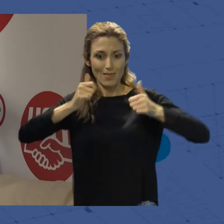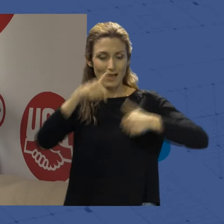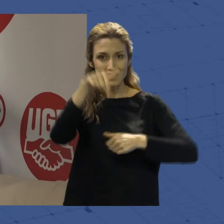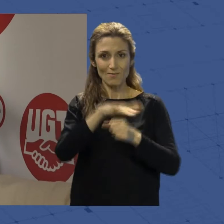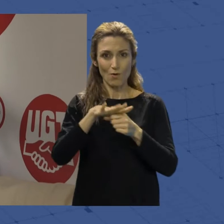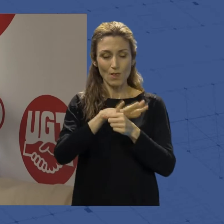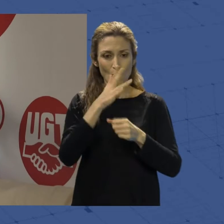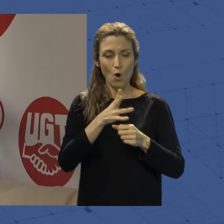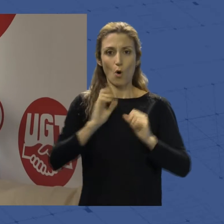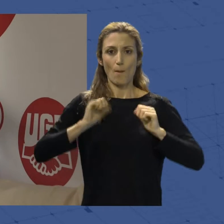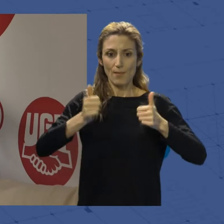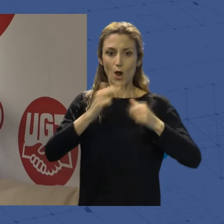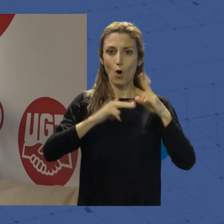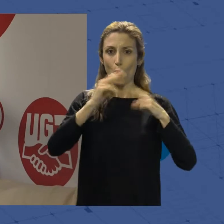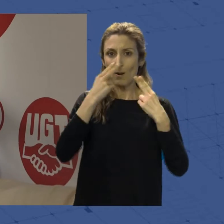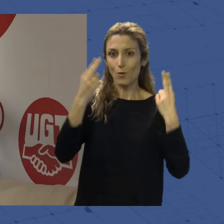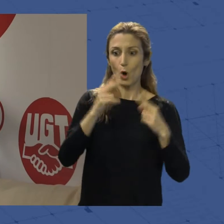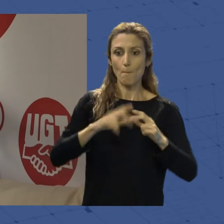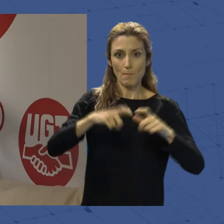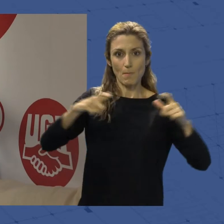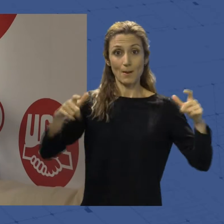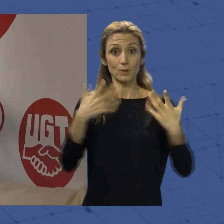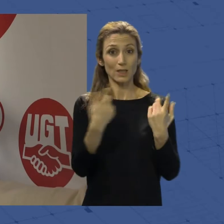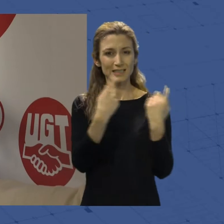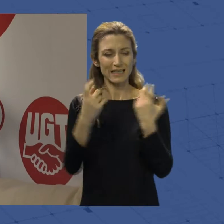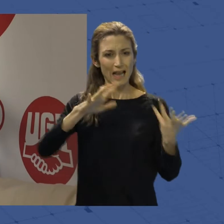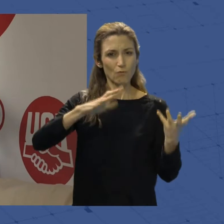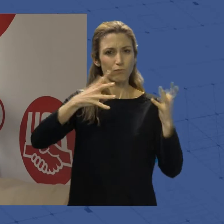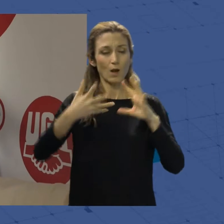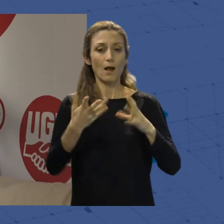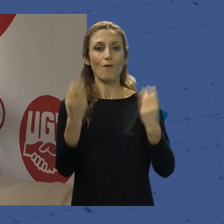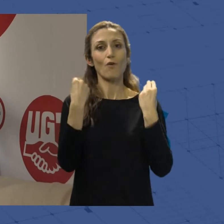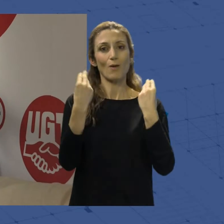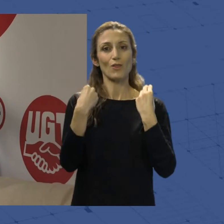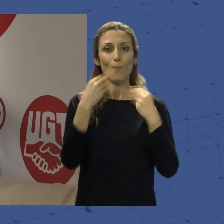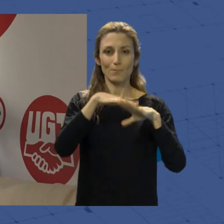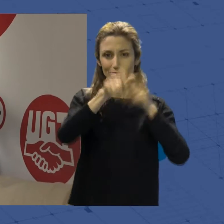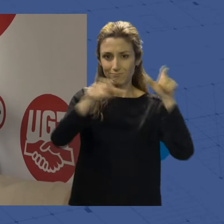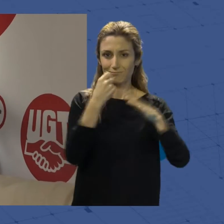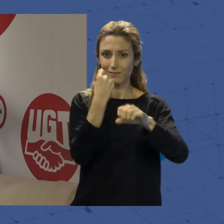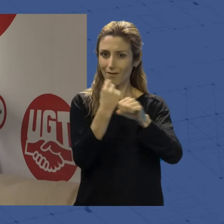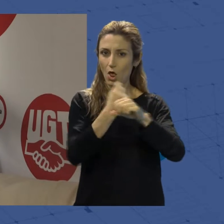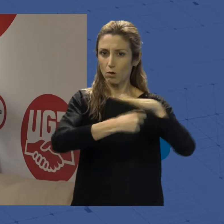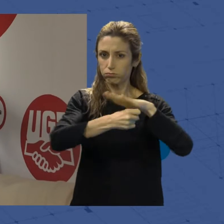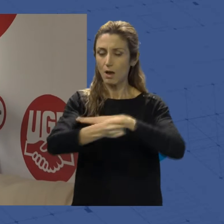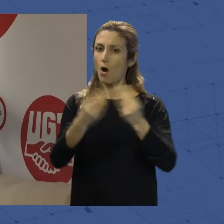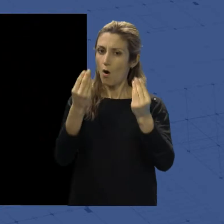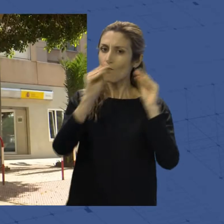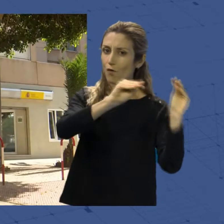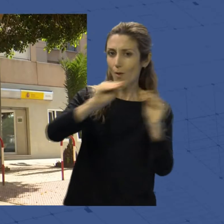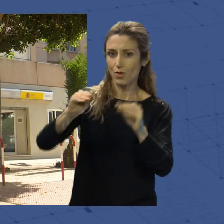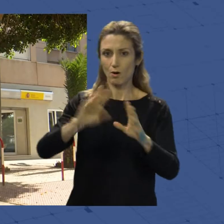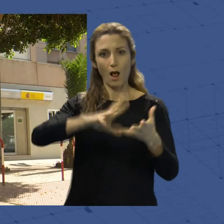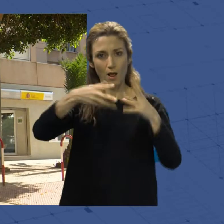pública cada vez más y, por tanto, es necesaria una formación adecuada de nuestros trabajadores y trabajadoras respecto a esa cualificación.